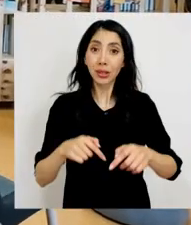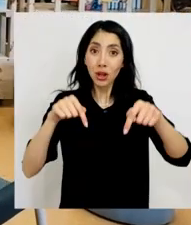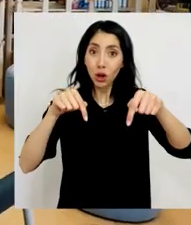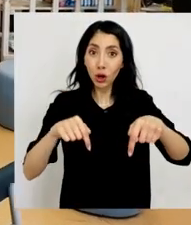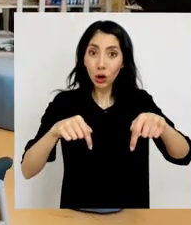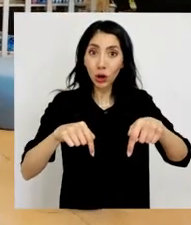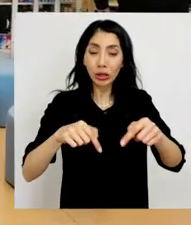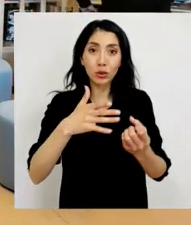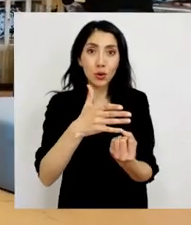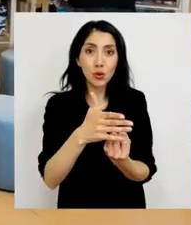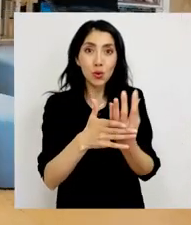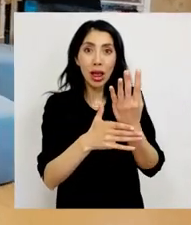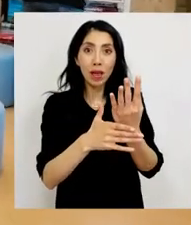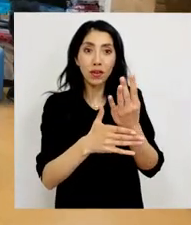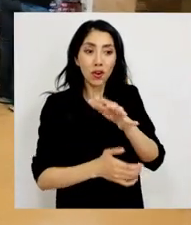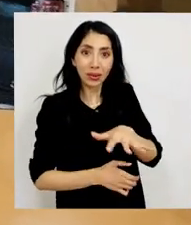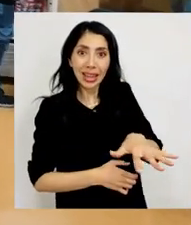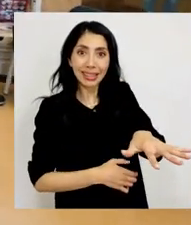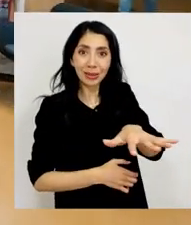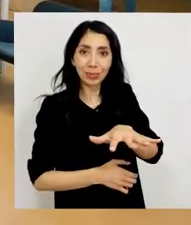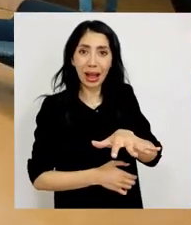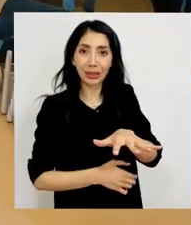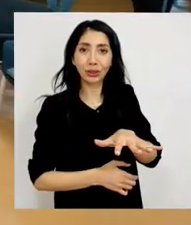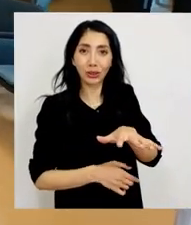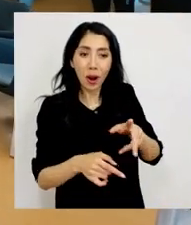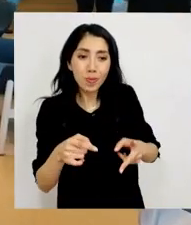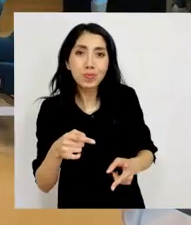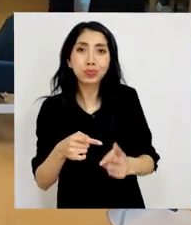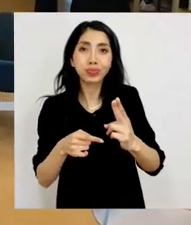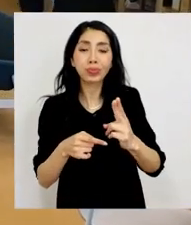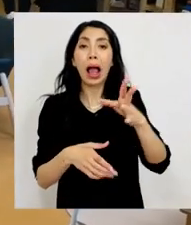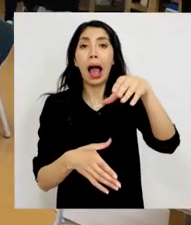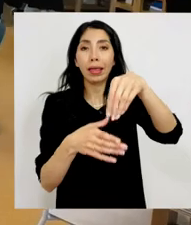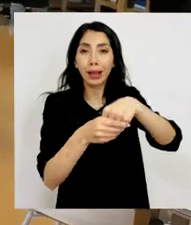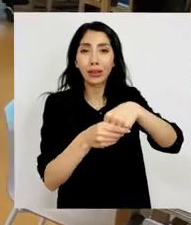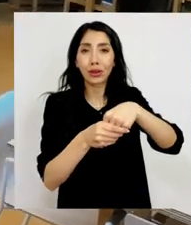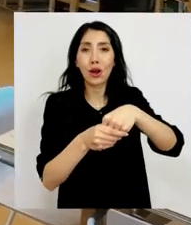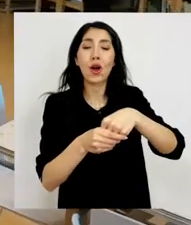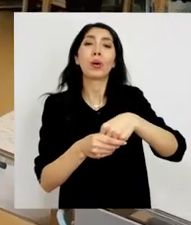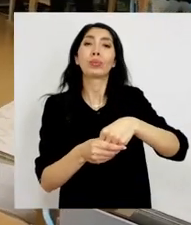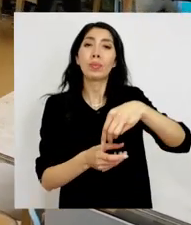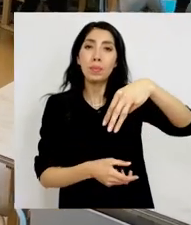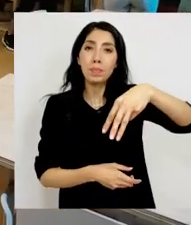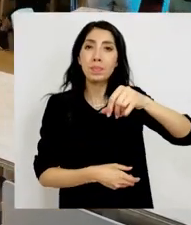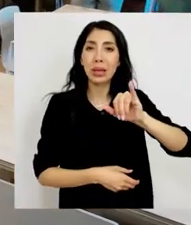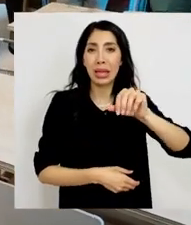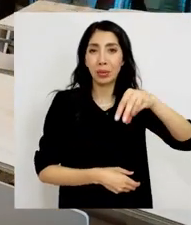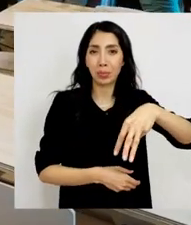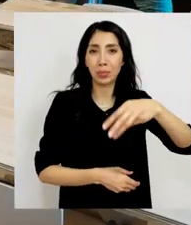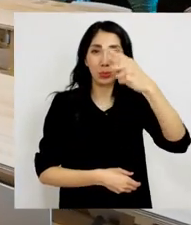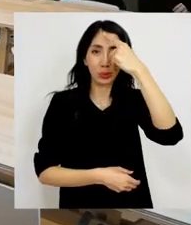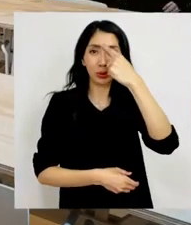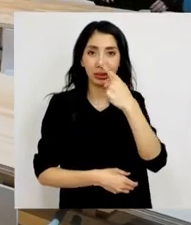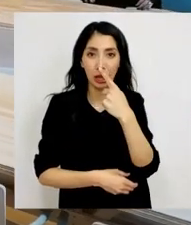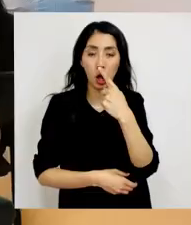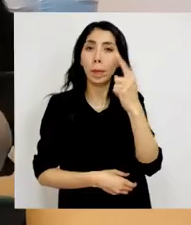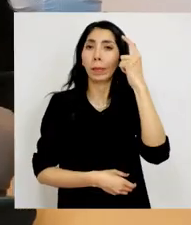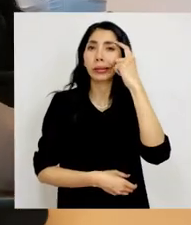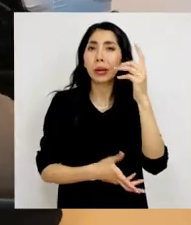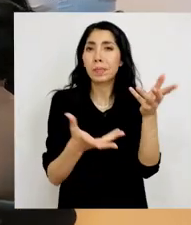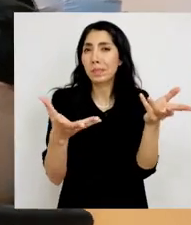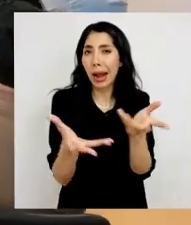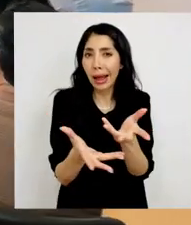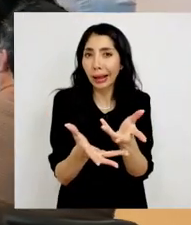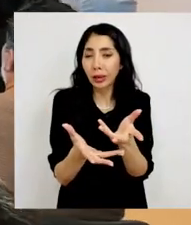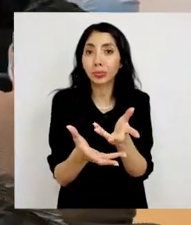Hoy se inaugura este nuevo espacio dentro del Museo Interactivo Mirador. Un espacio pensado para el